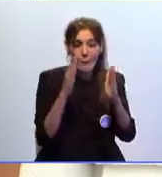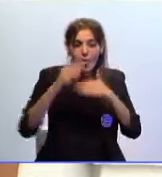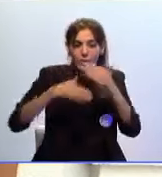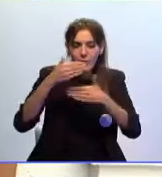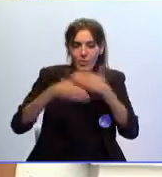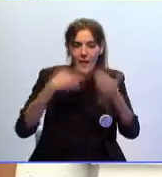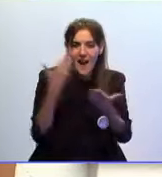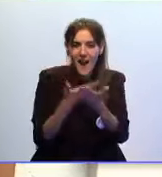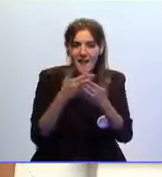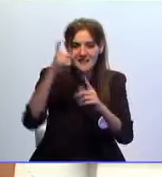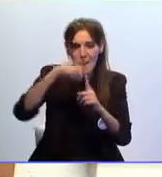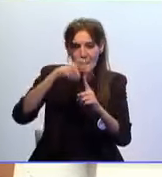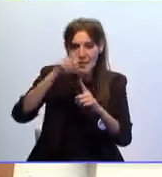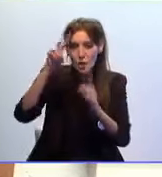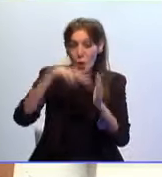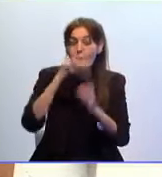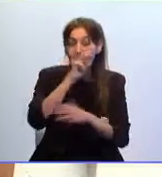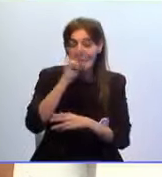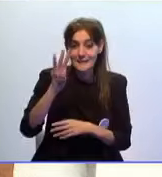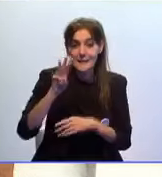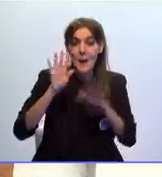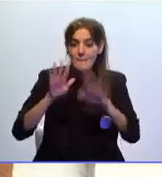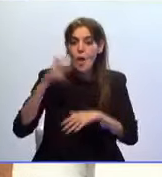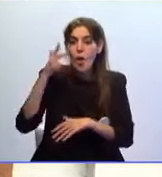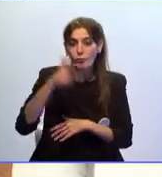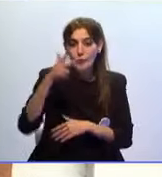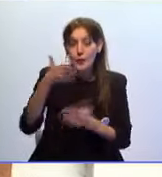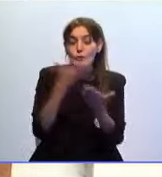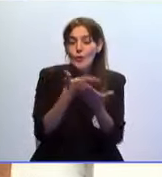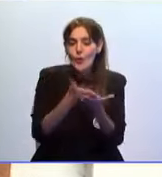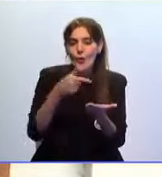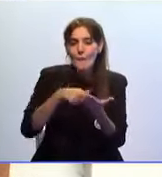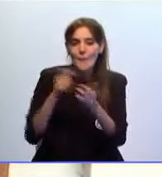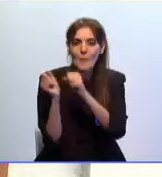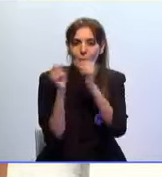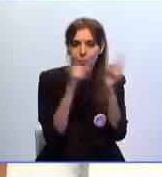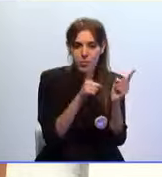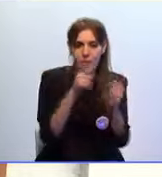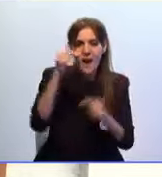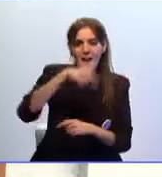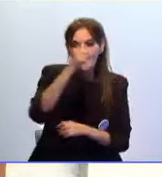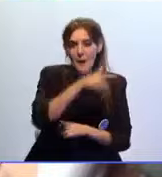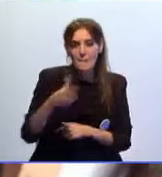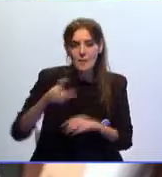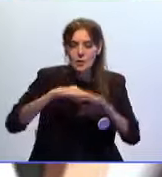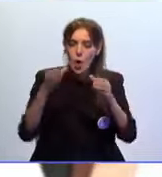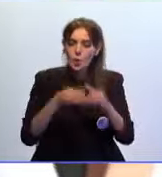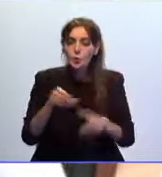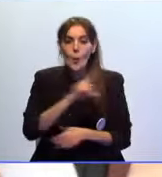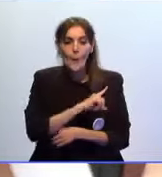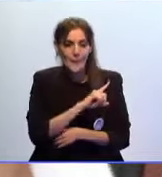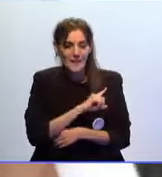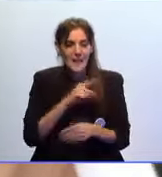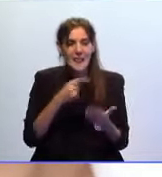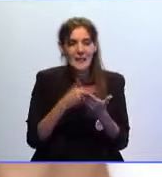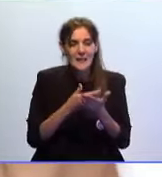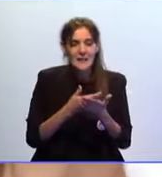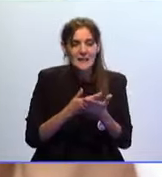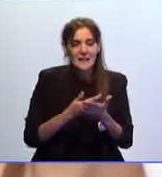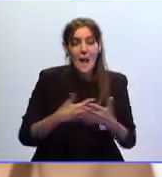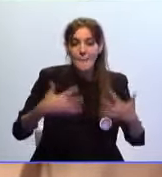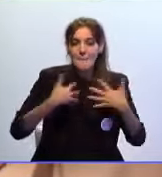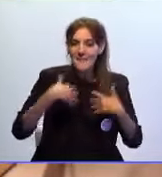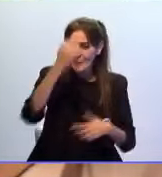cargo hasta mayo de 2023 pero el derecho de petición de destino conferido al personal de las Fuerzas Armadas declarado víctima del